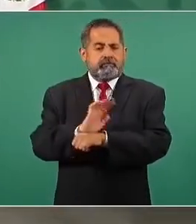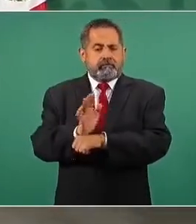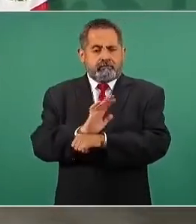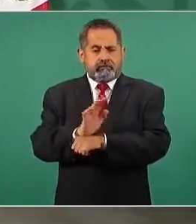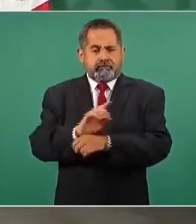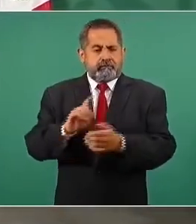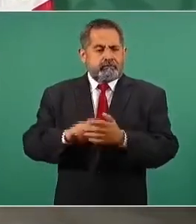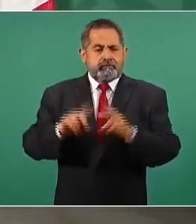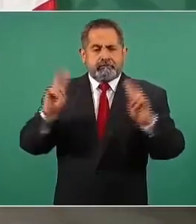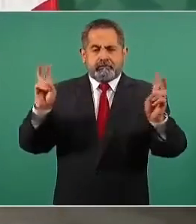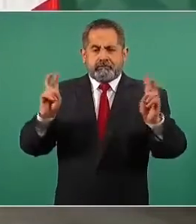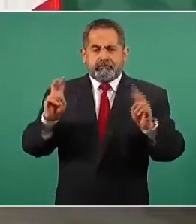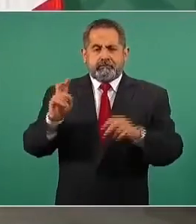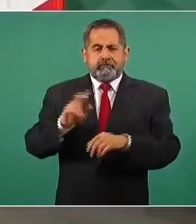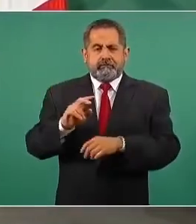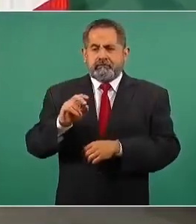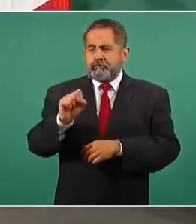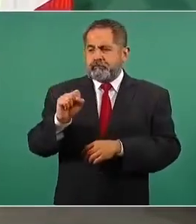sonido del metal.